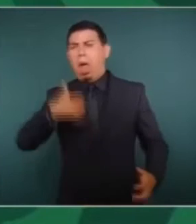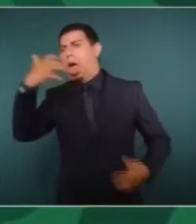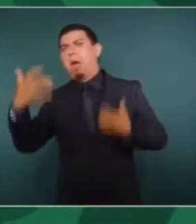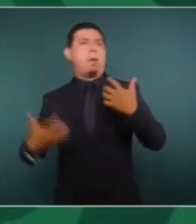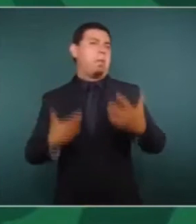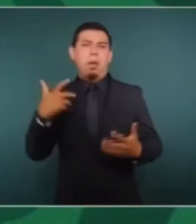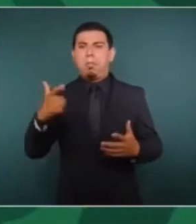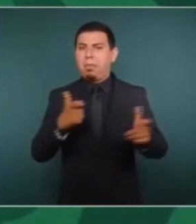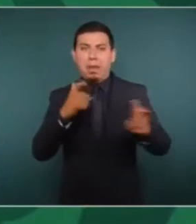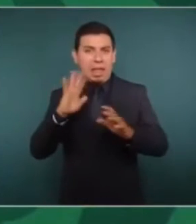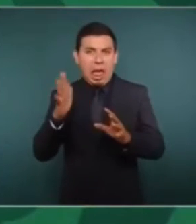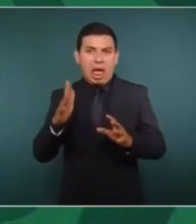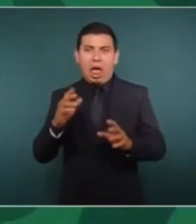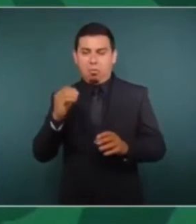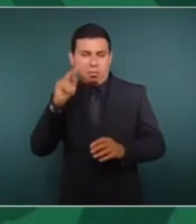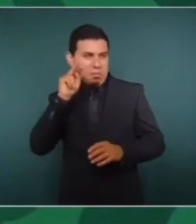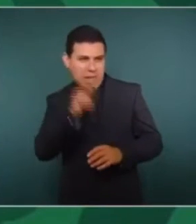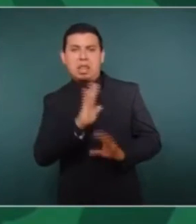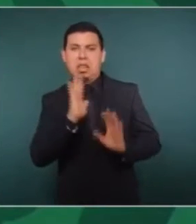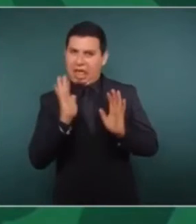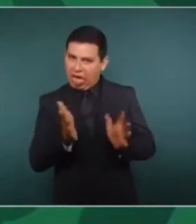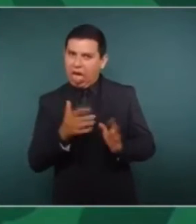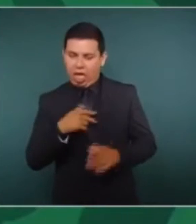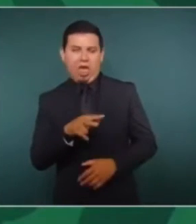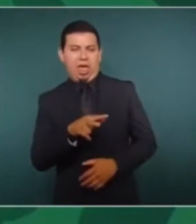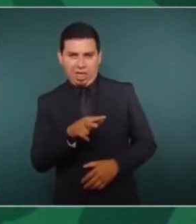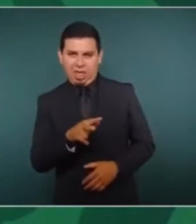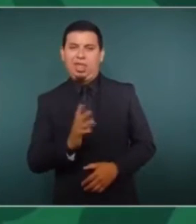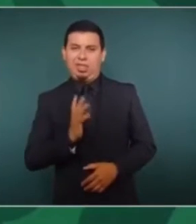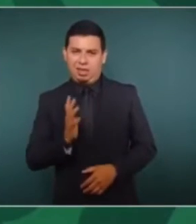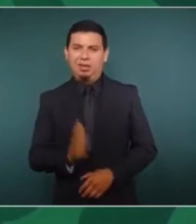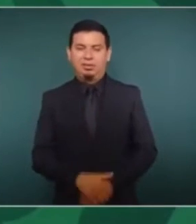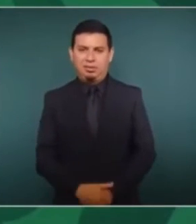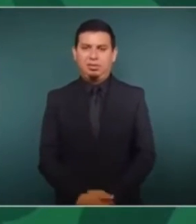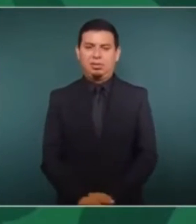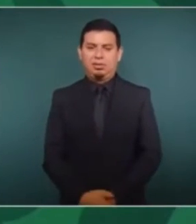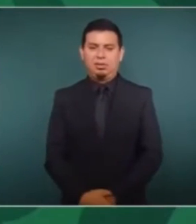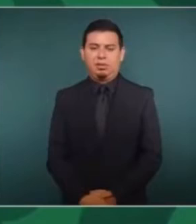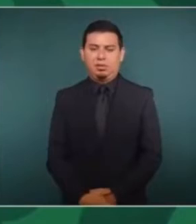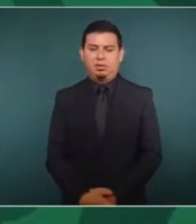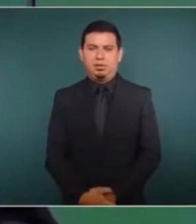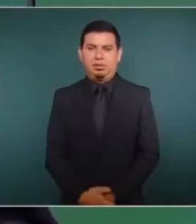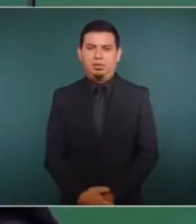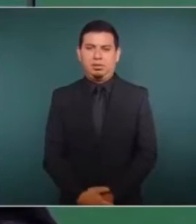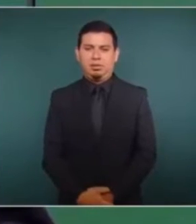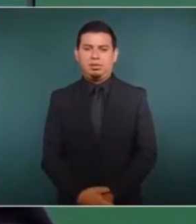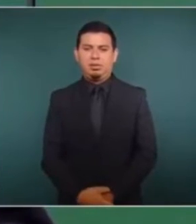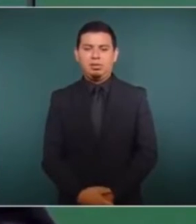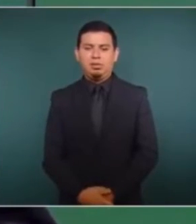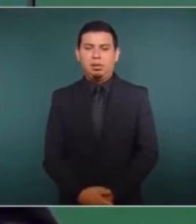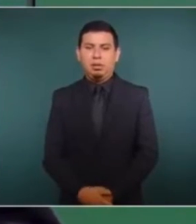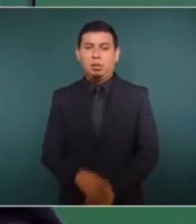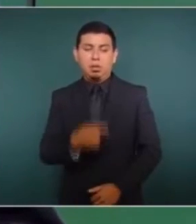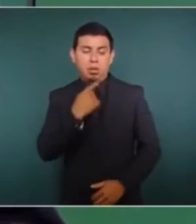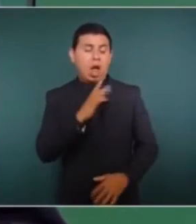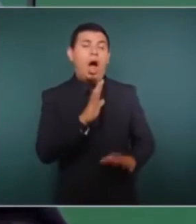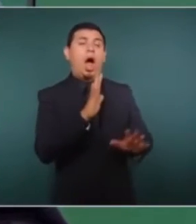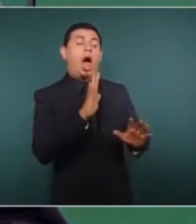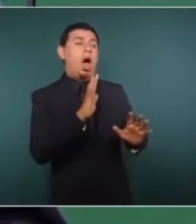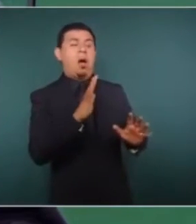y no dio importancia